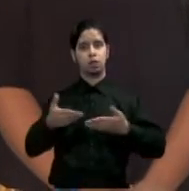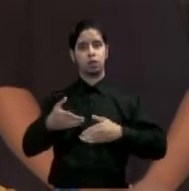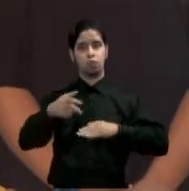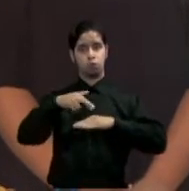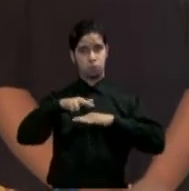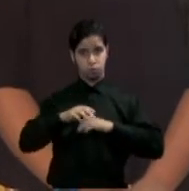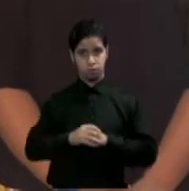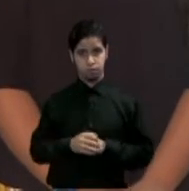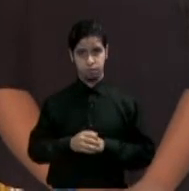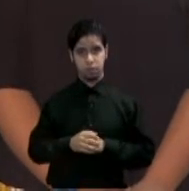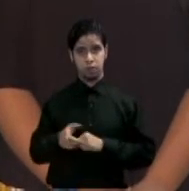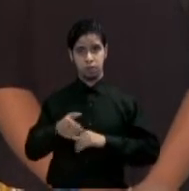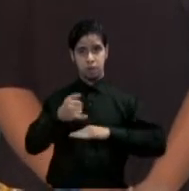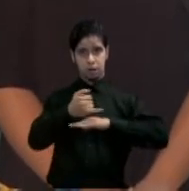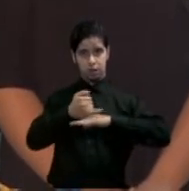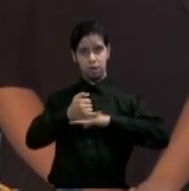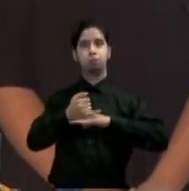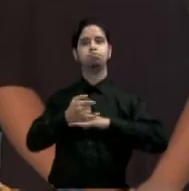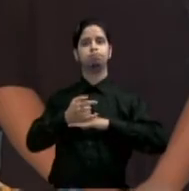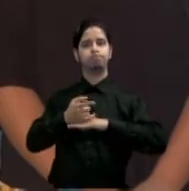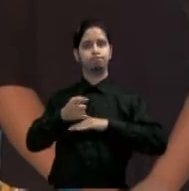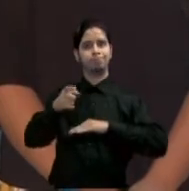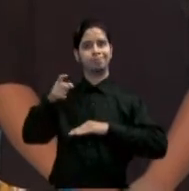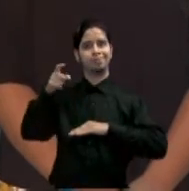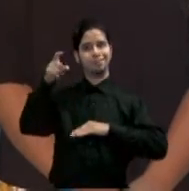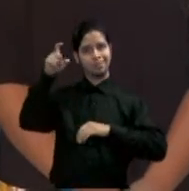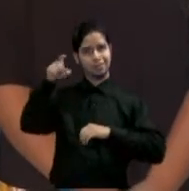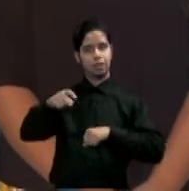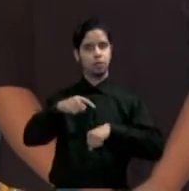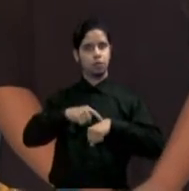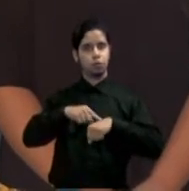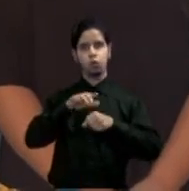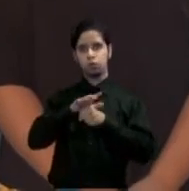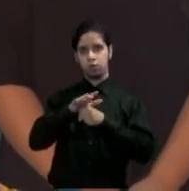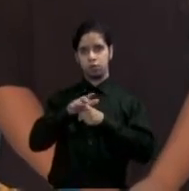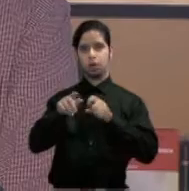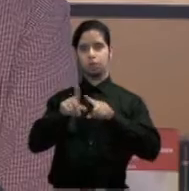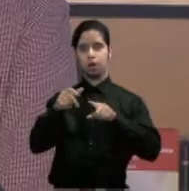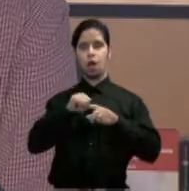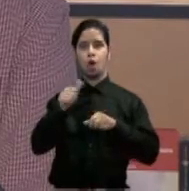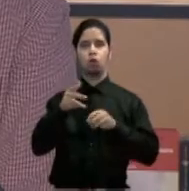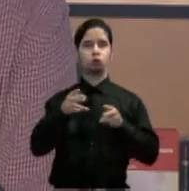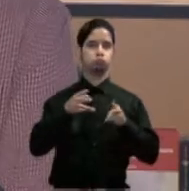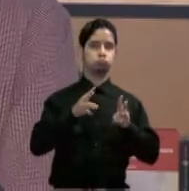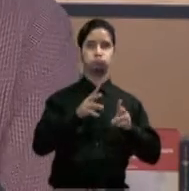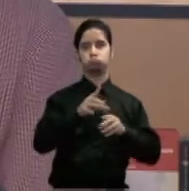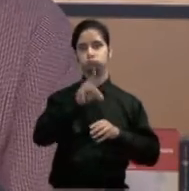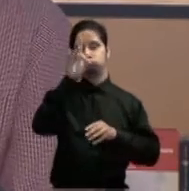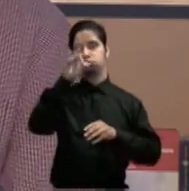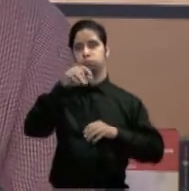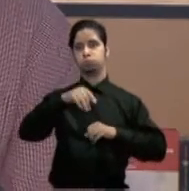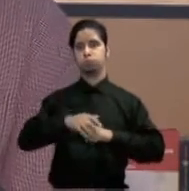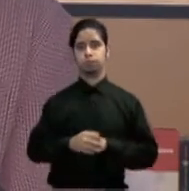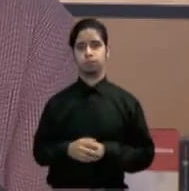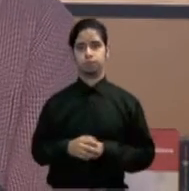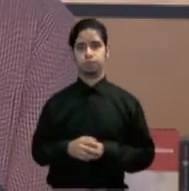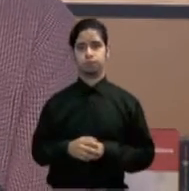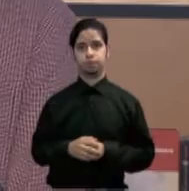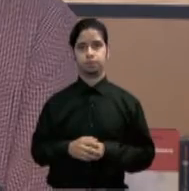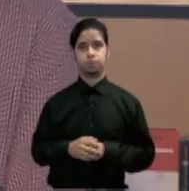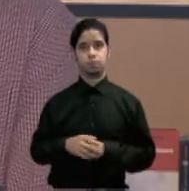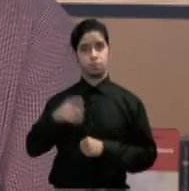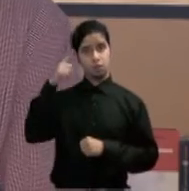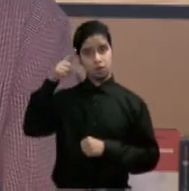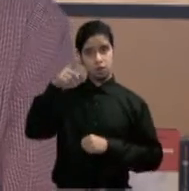Padilla aseguró que la isla está a tiempo para tomar un rumbo distinto al de ese país. Para que Puerto Rico no